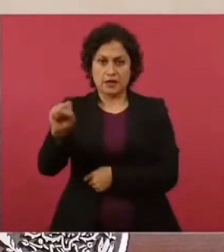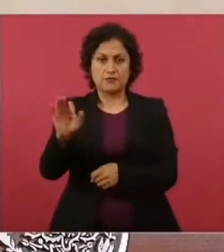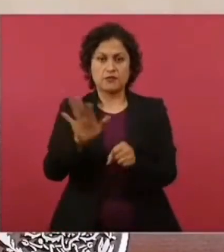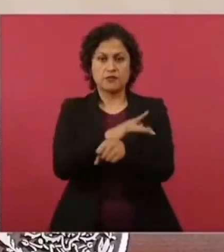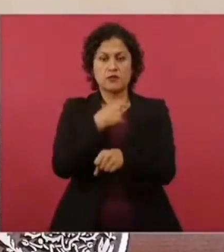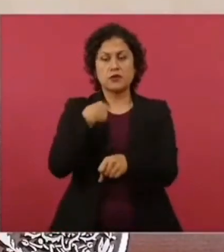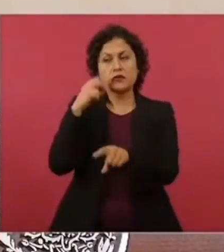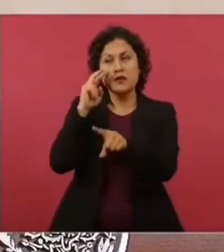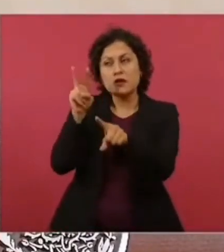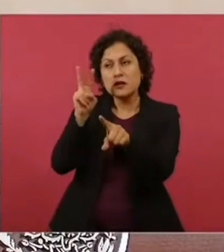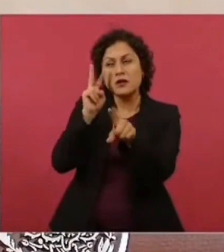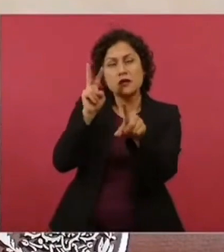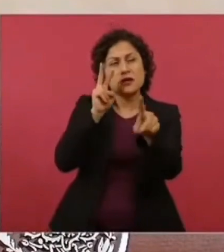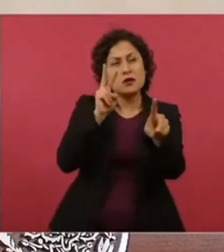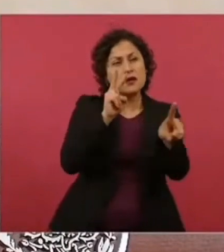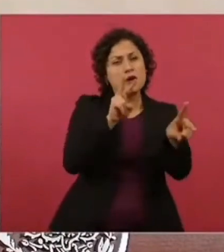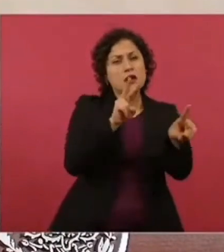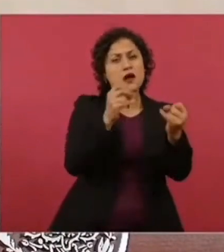el modelo,